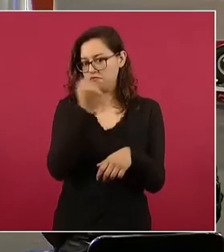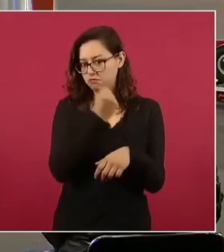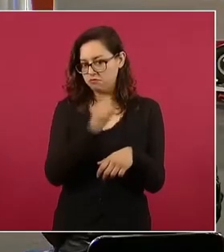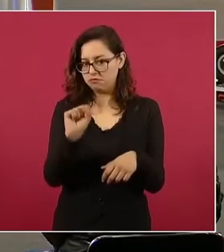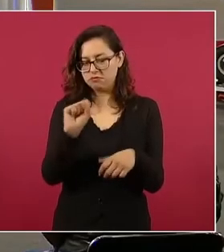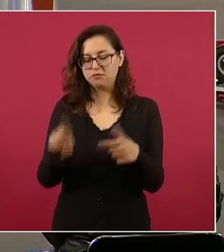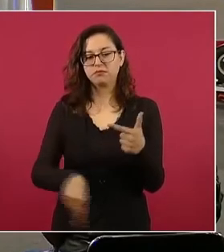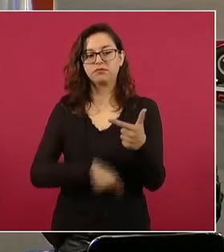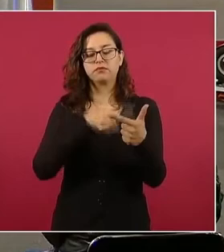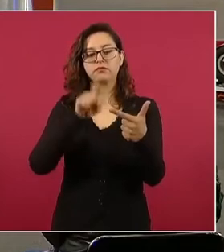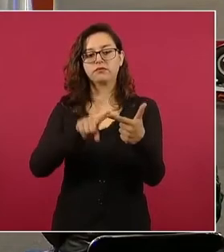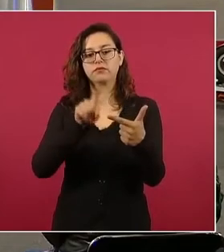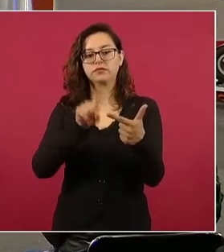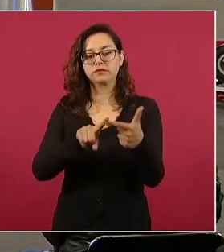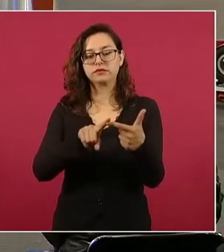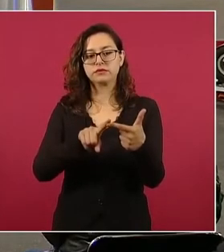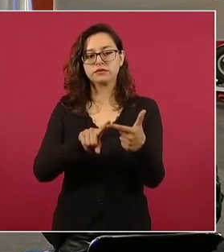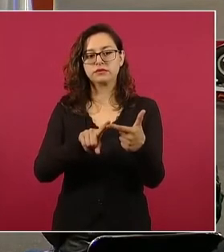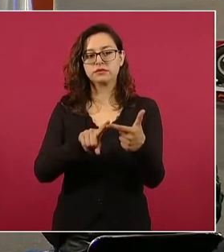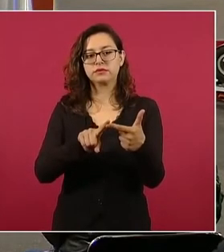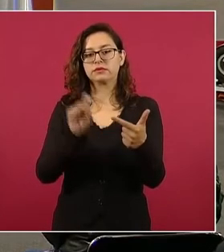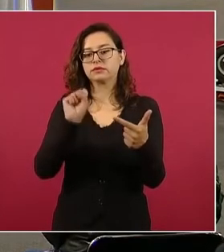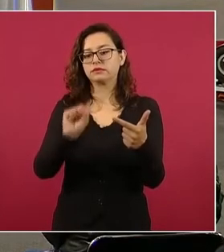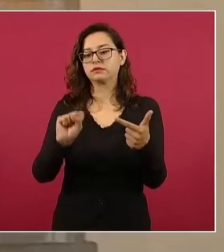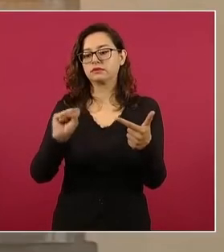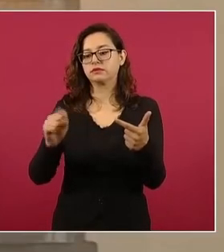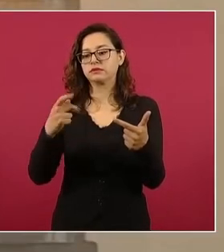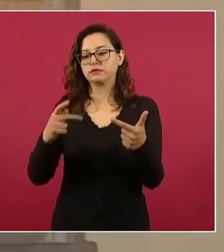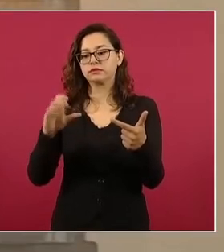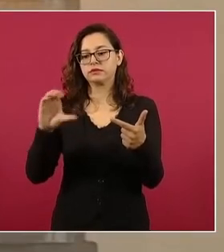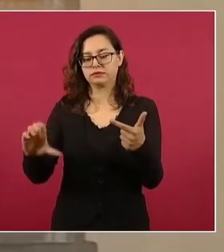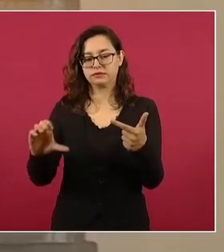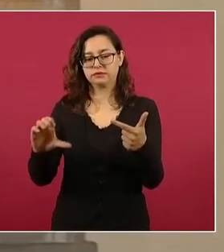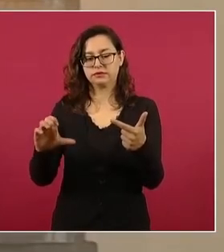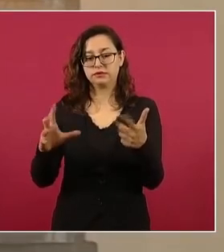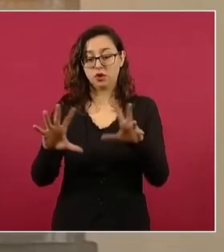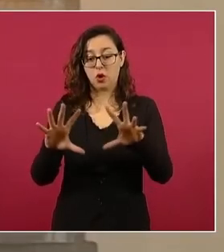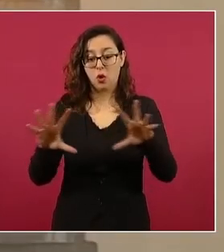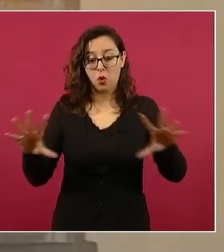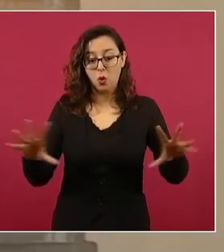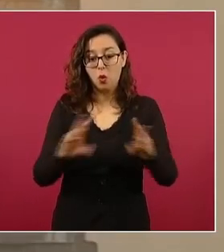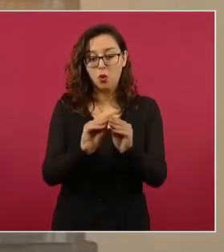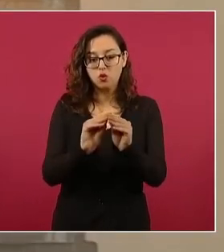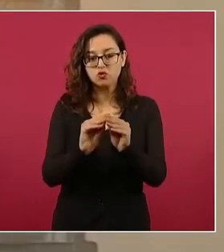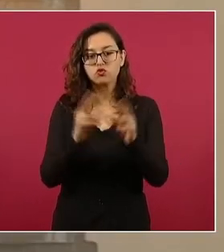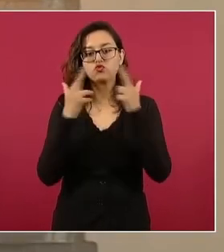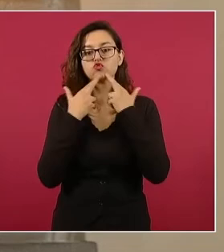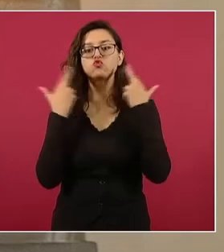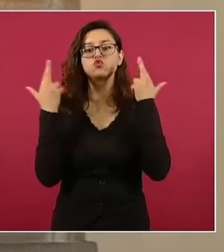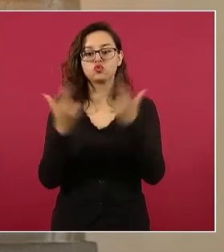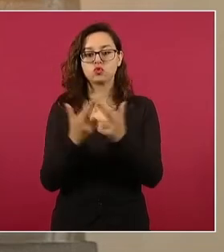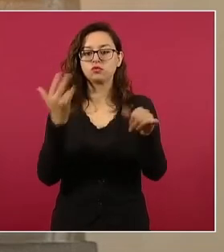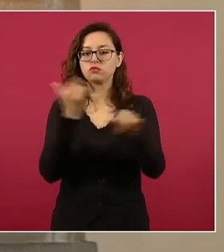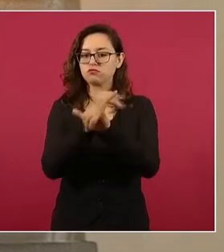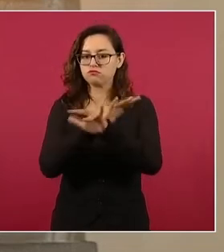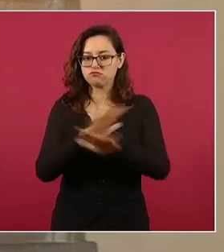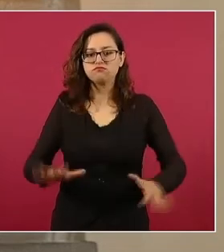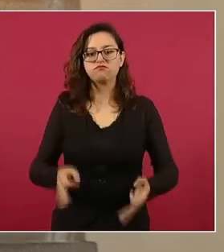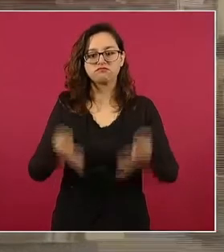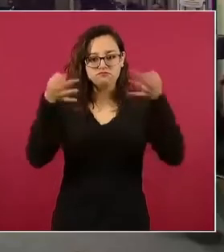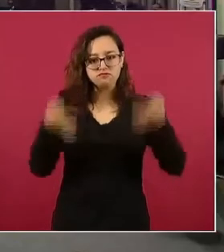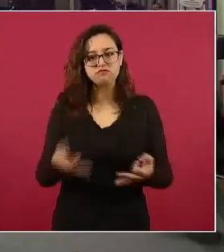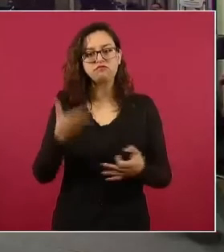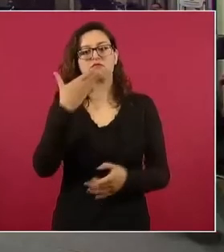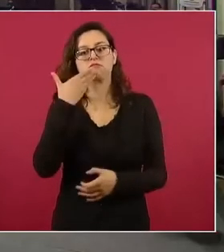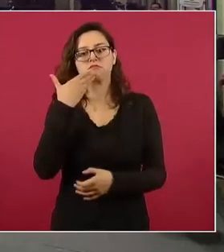social y personal de la Secretaría de Seguridad y Protección Ciudadana para conocer ya el informe una vez que hayan